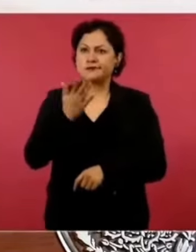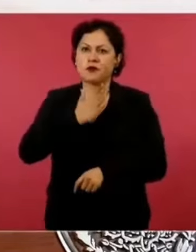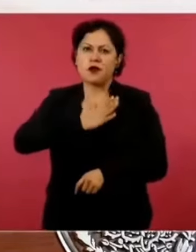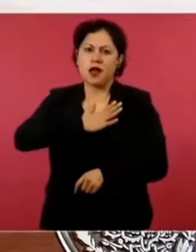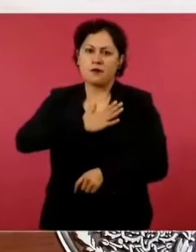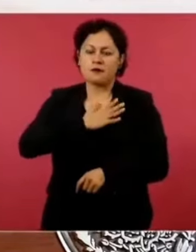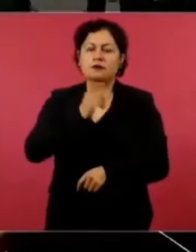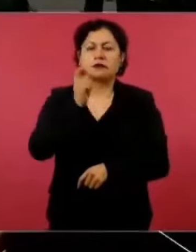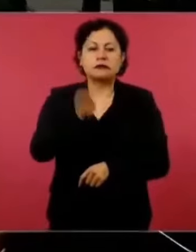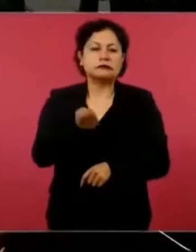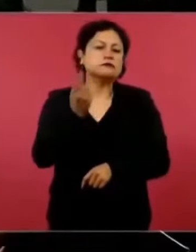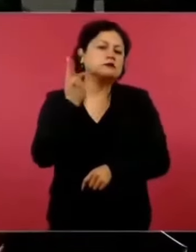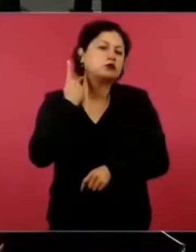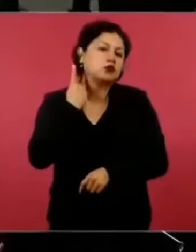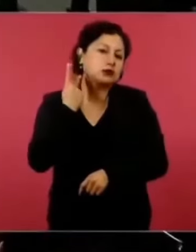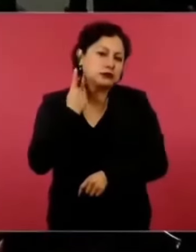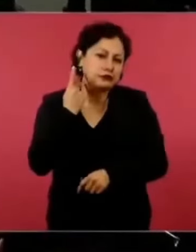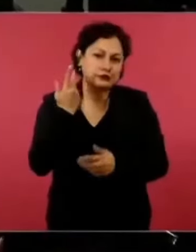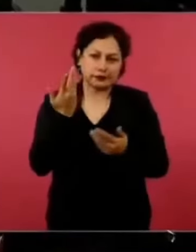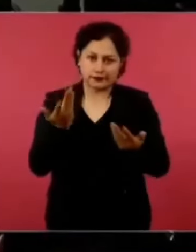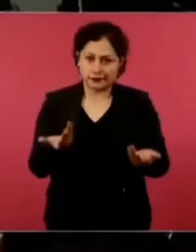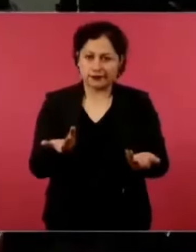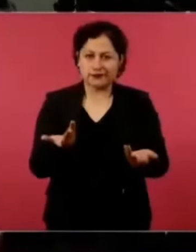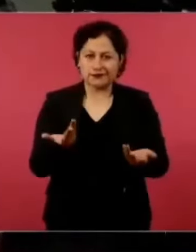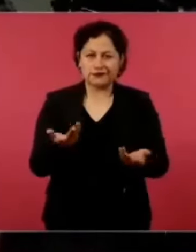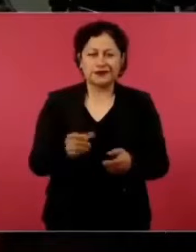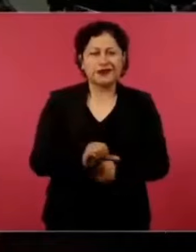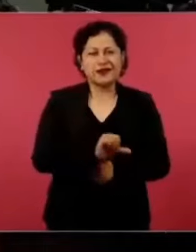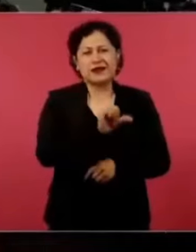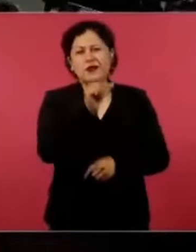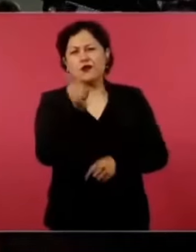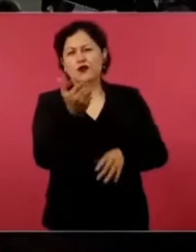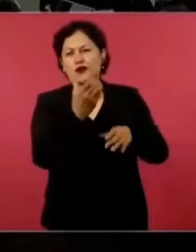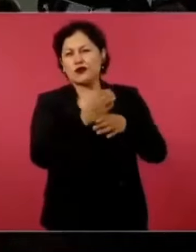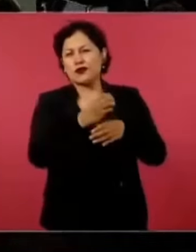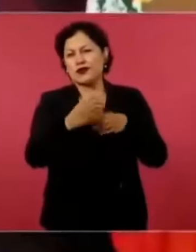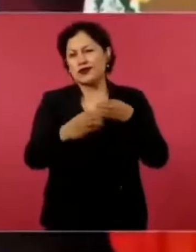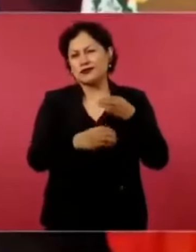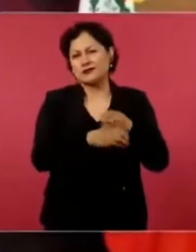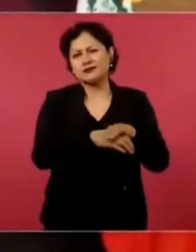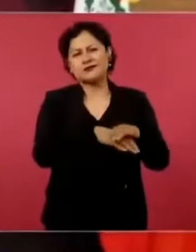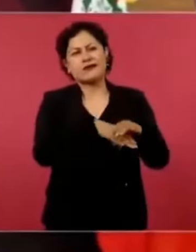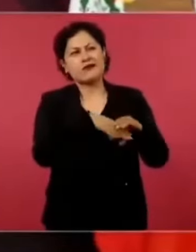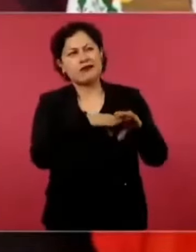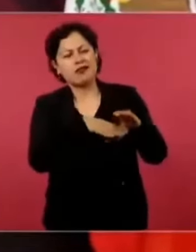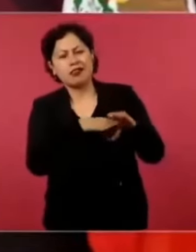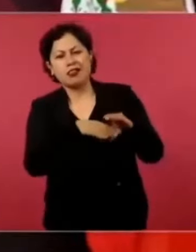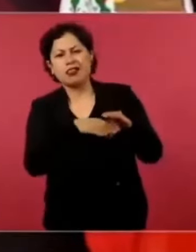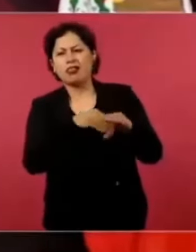parafernalia, es fantochería,